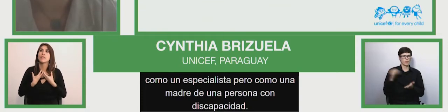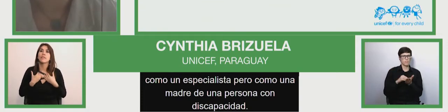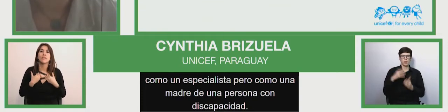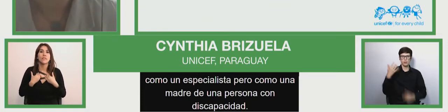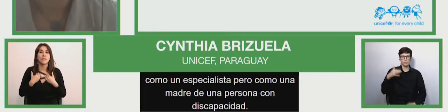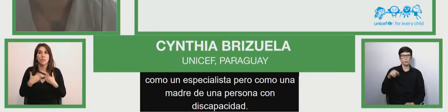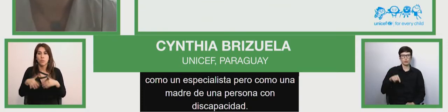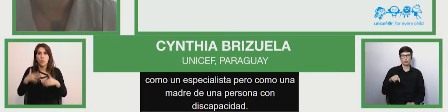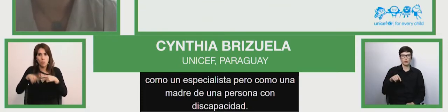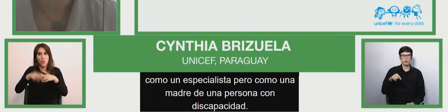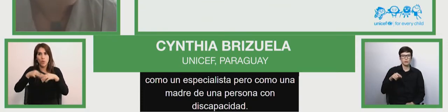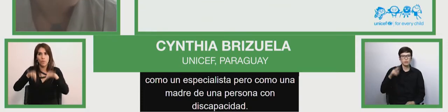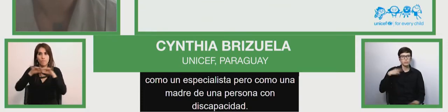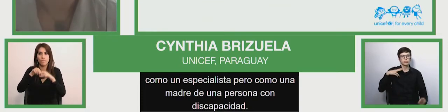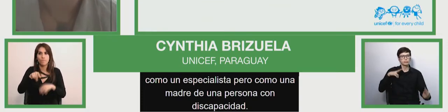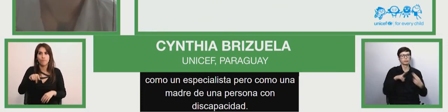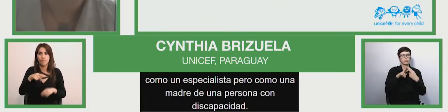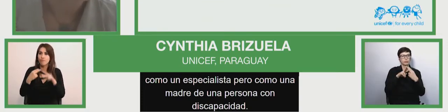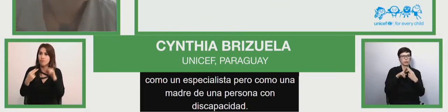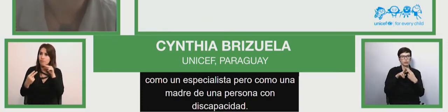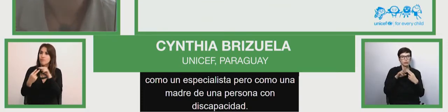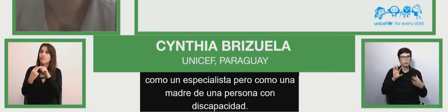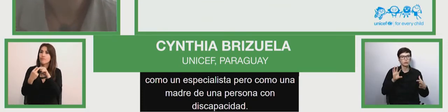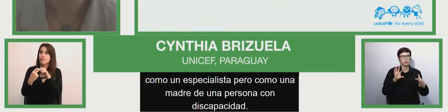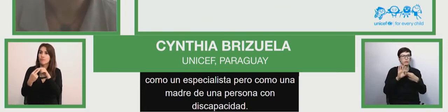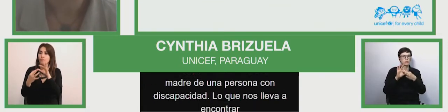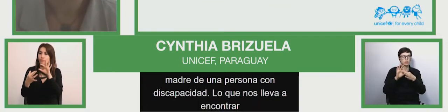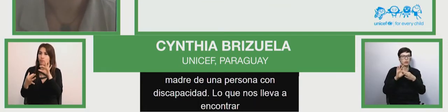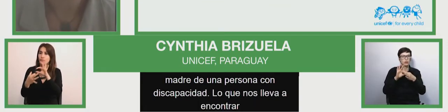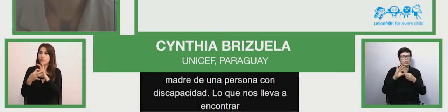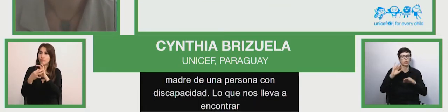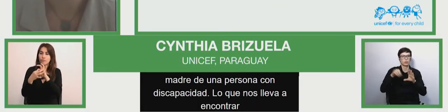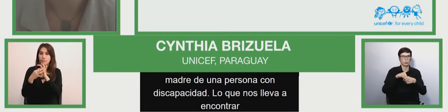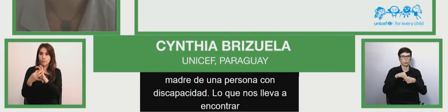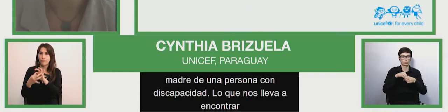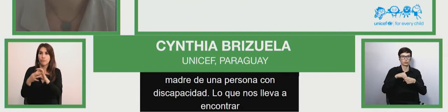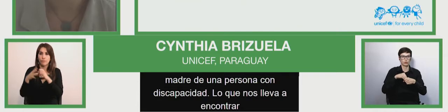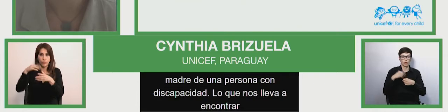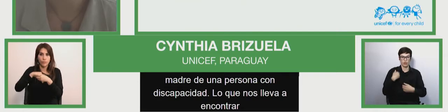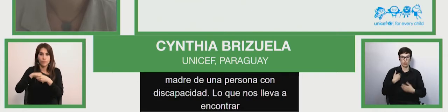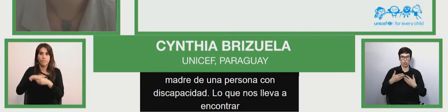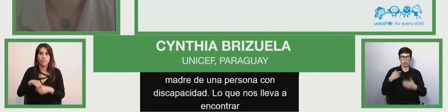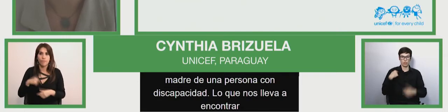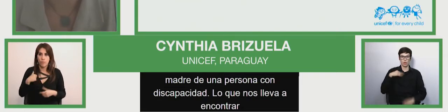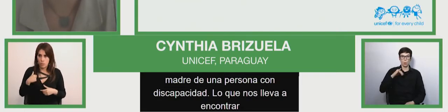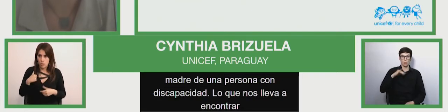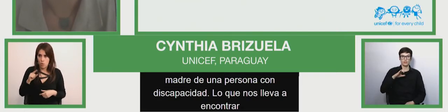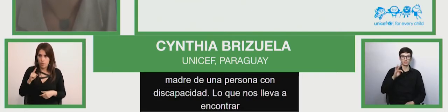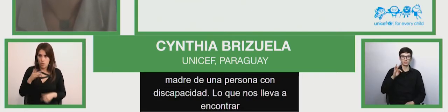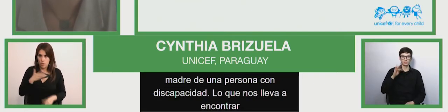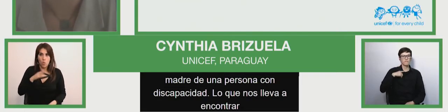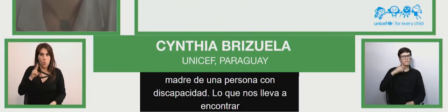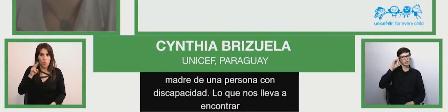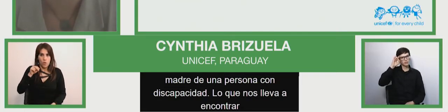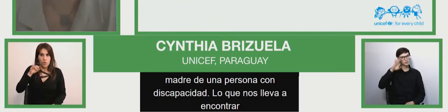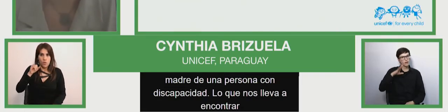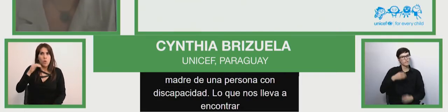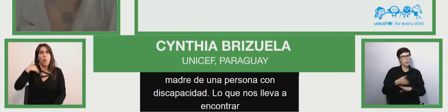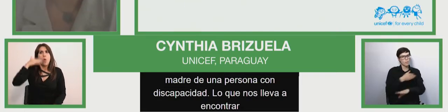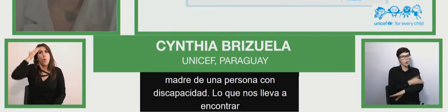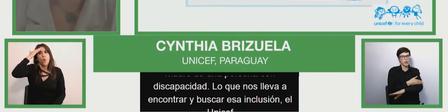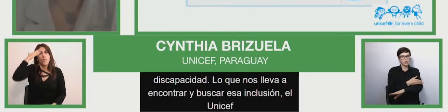a encontrarnos y buscar esa inclusión. Desde UNICEF, ¿qué sabíamos lo que sabíamos antes?